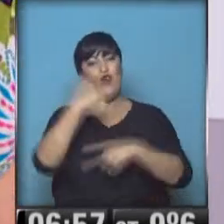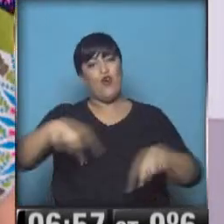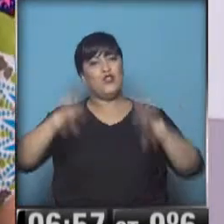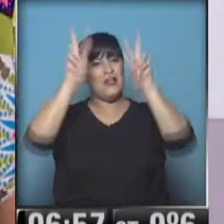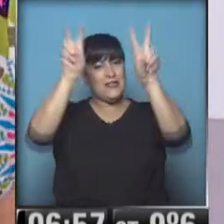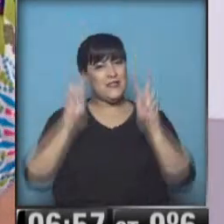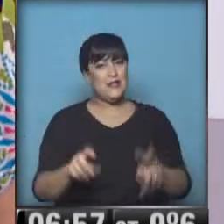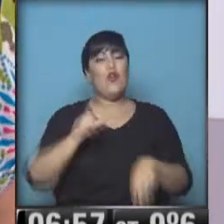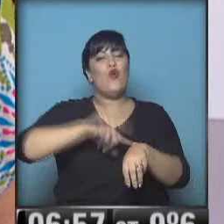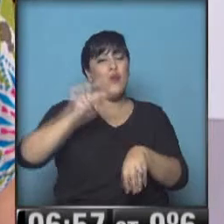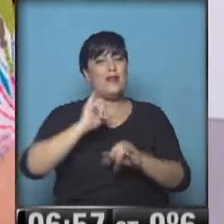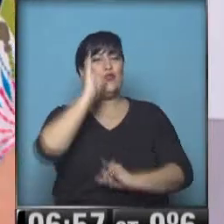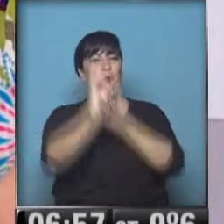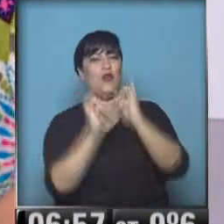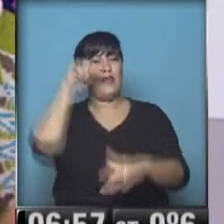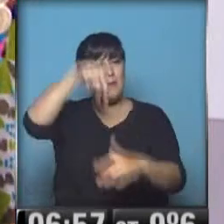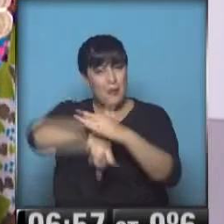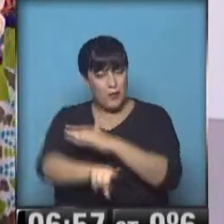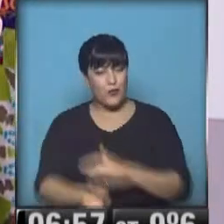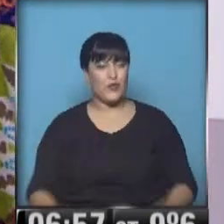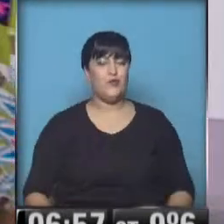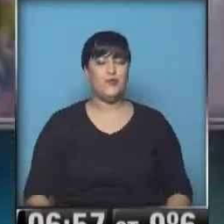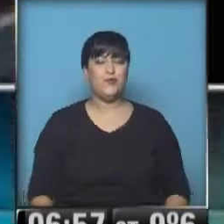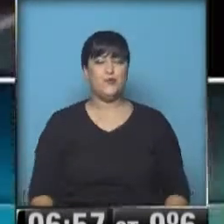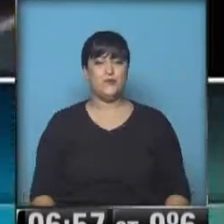compartiendo en minutos. Nada más en Misión 7 mañana. Dos de los títulos.